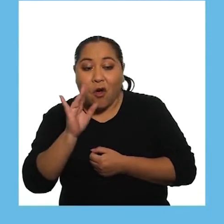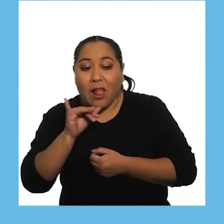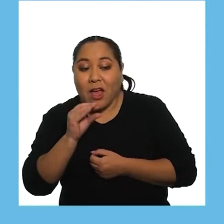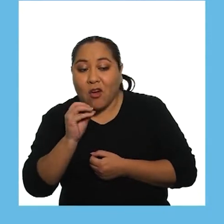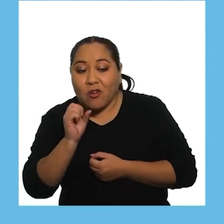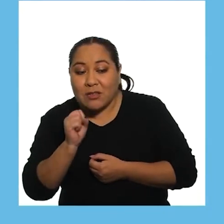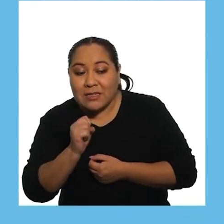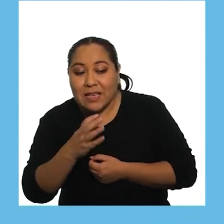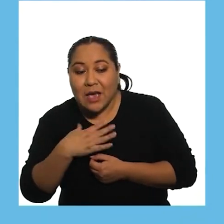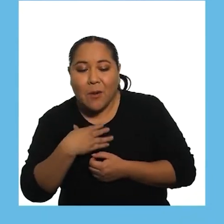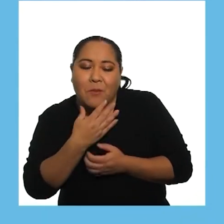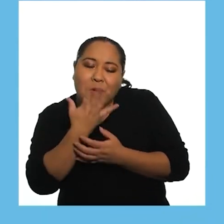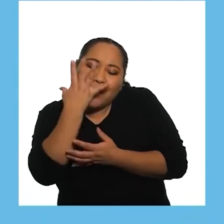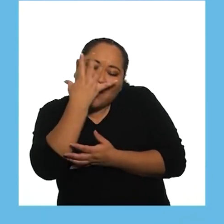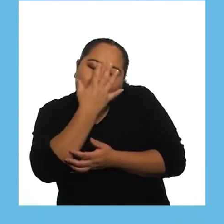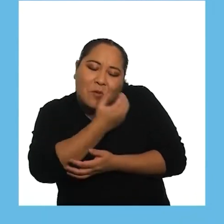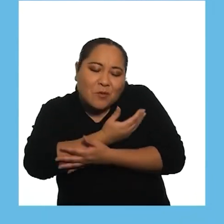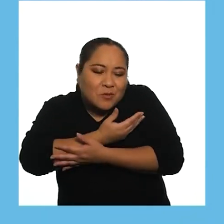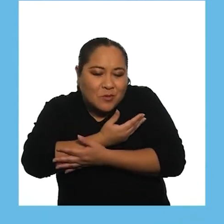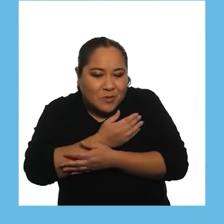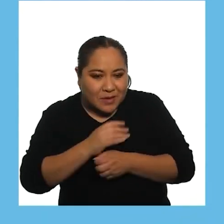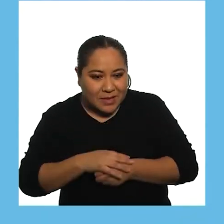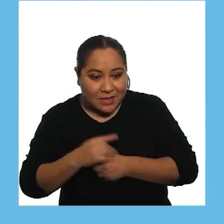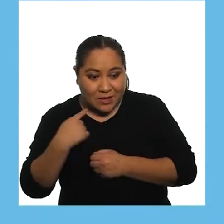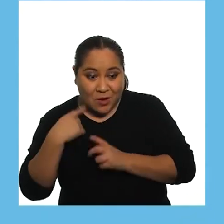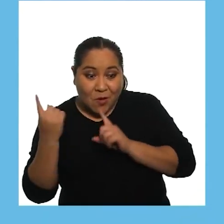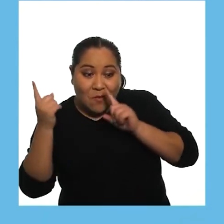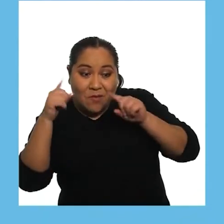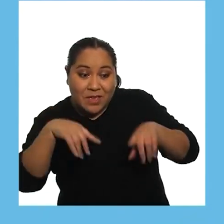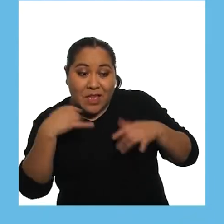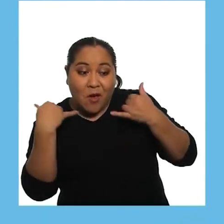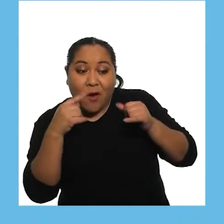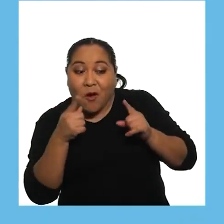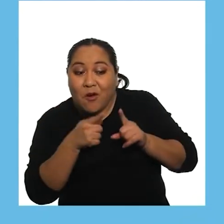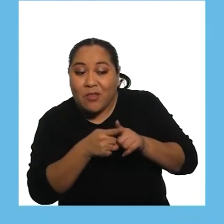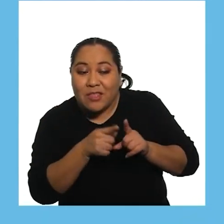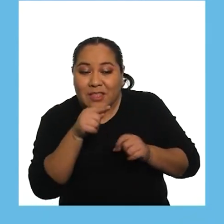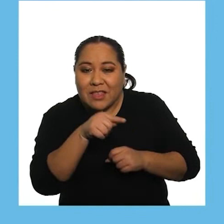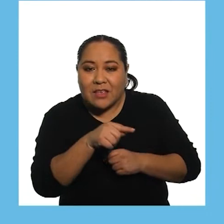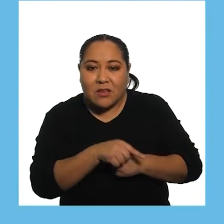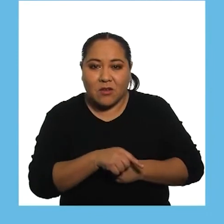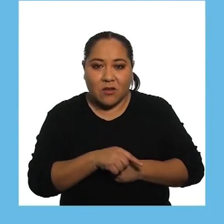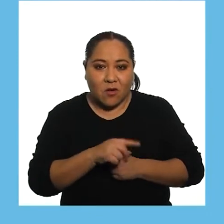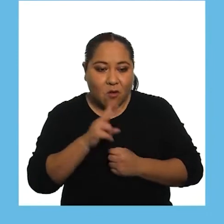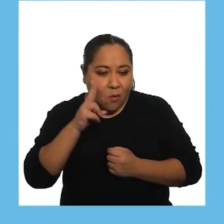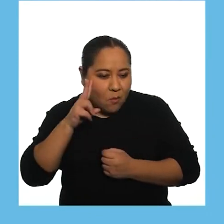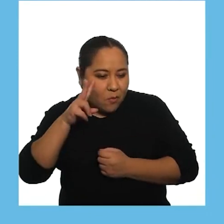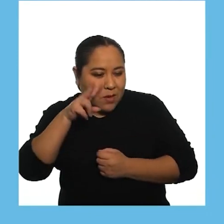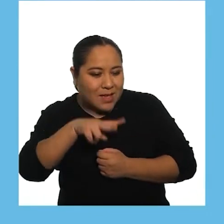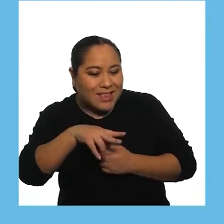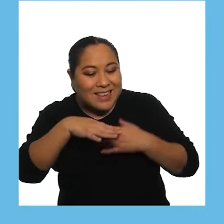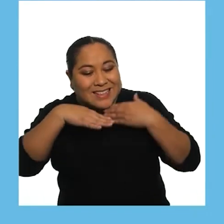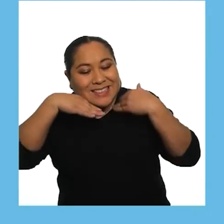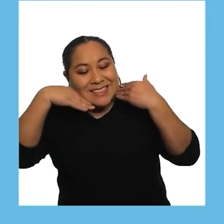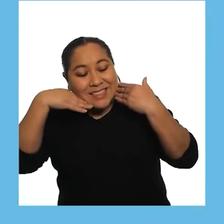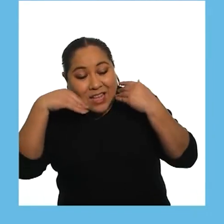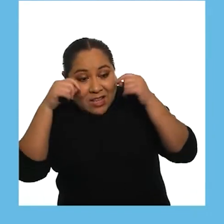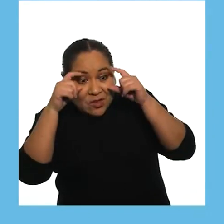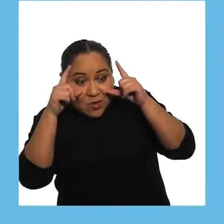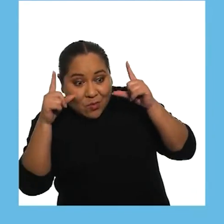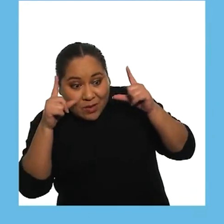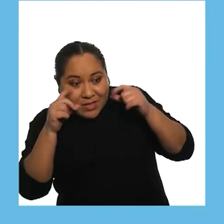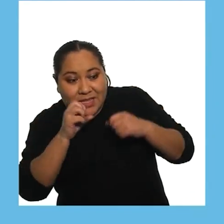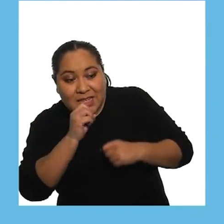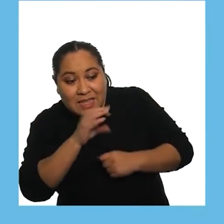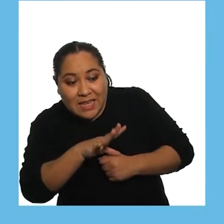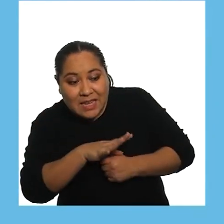Hola José, mi niño lindo, vine a jugar contigo Míralo con gesto de